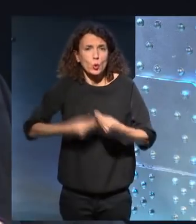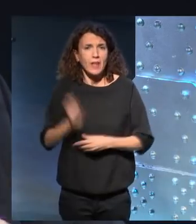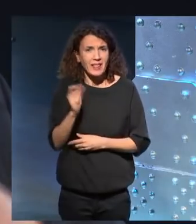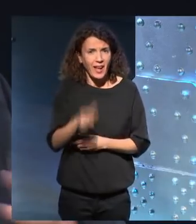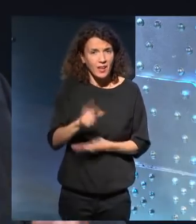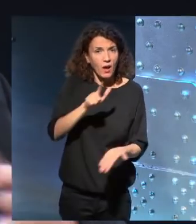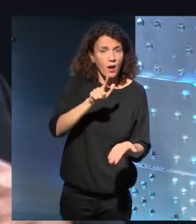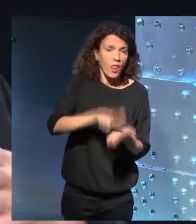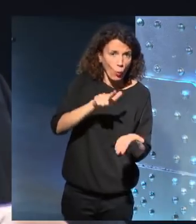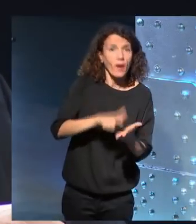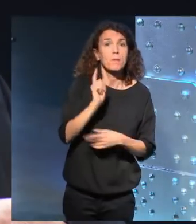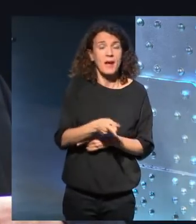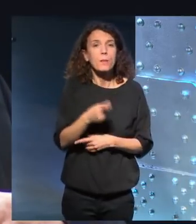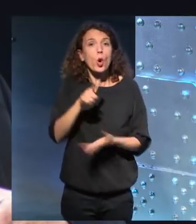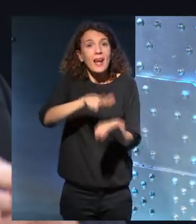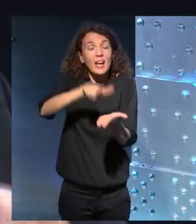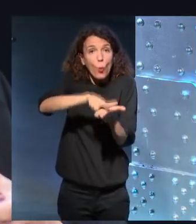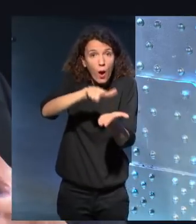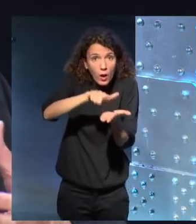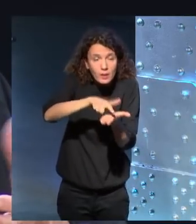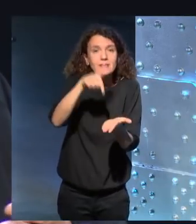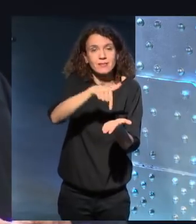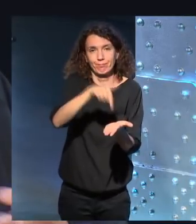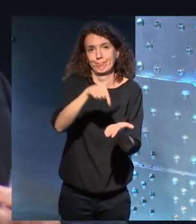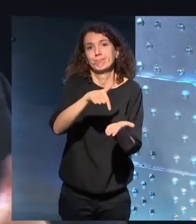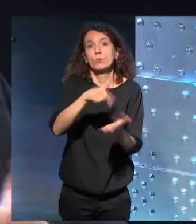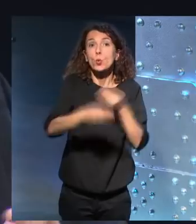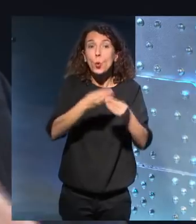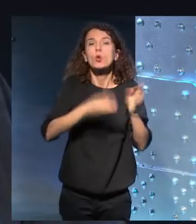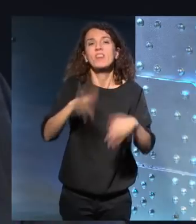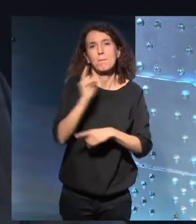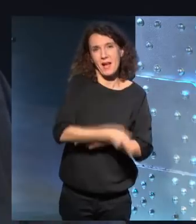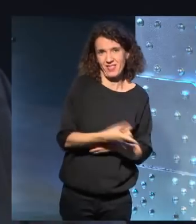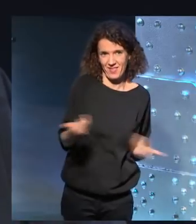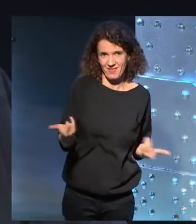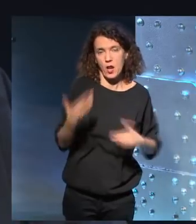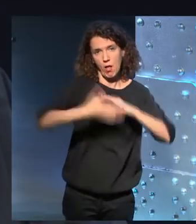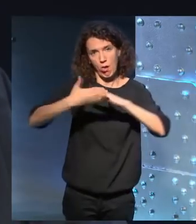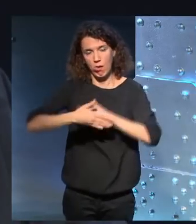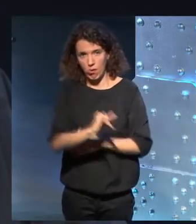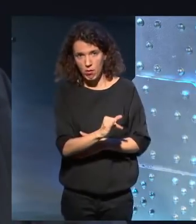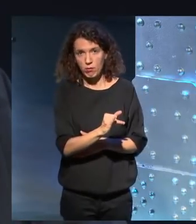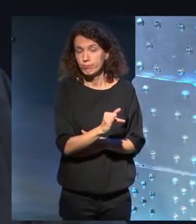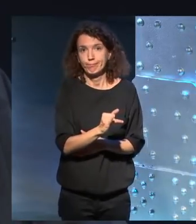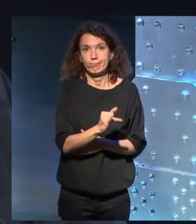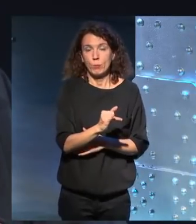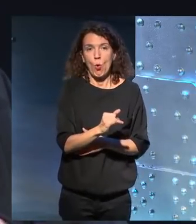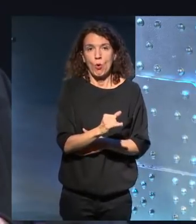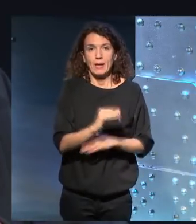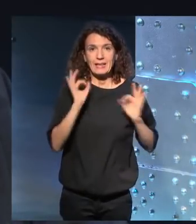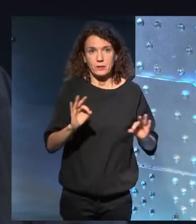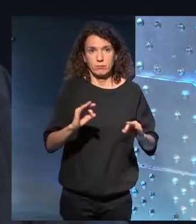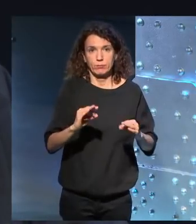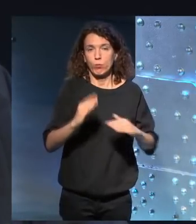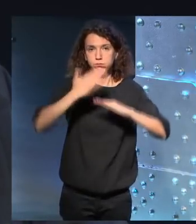artístico del lenguaje, pero el lenguaje es el mismo y no hay modo de salirse de eso